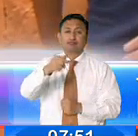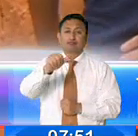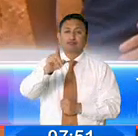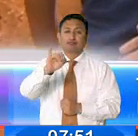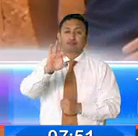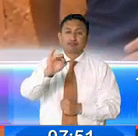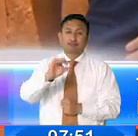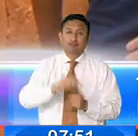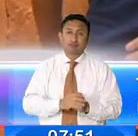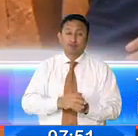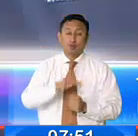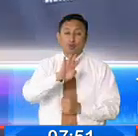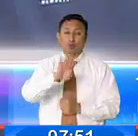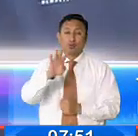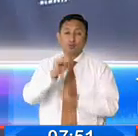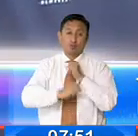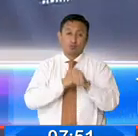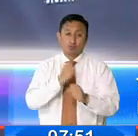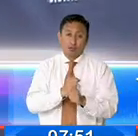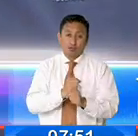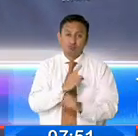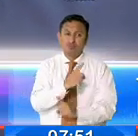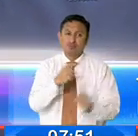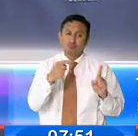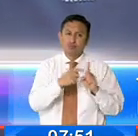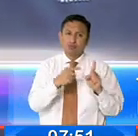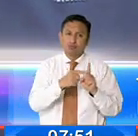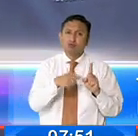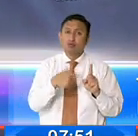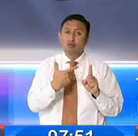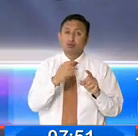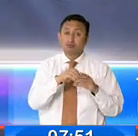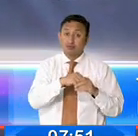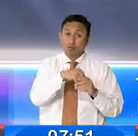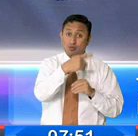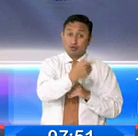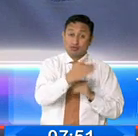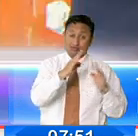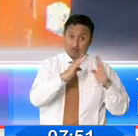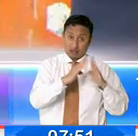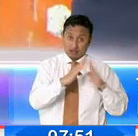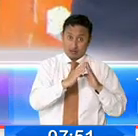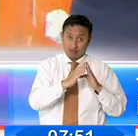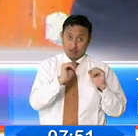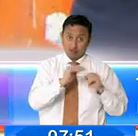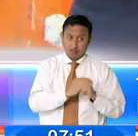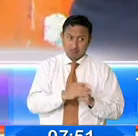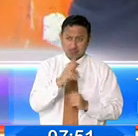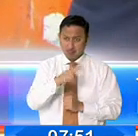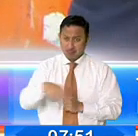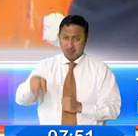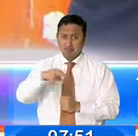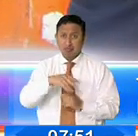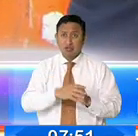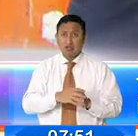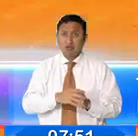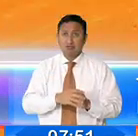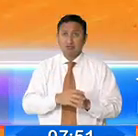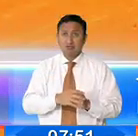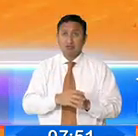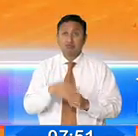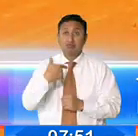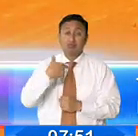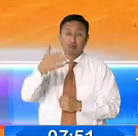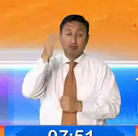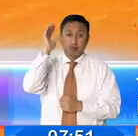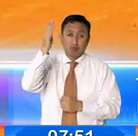R. de 44 años. Este ciudadano se encontraba en los exteriores de su domicilio observando la celebración tras culminar el